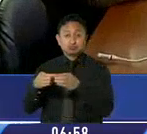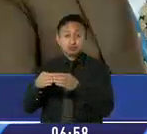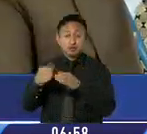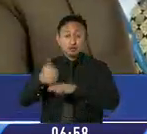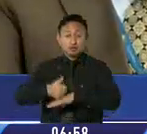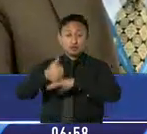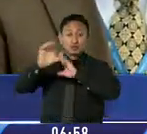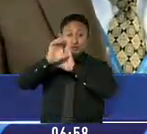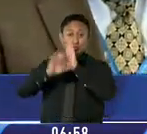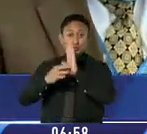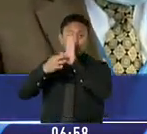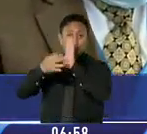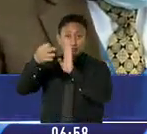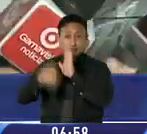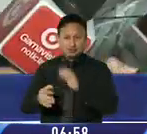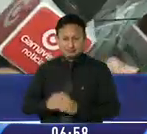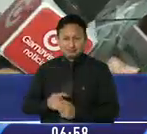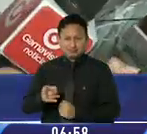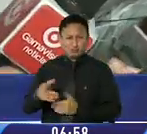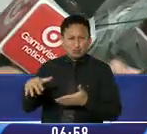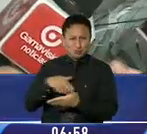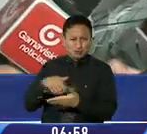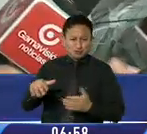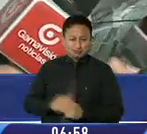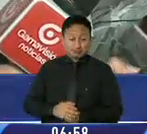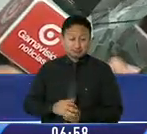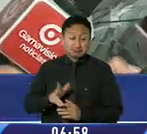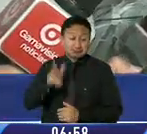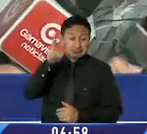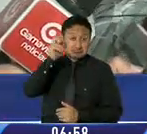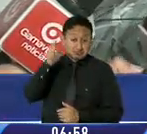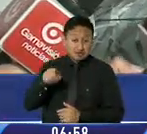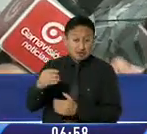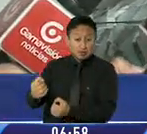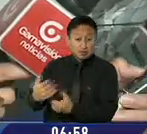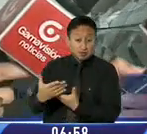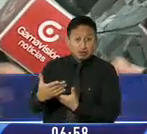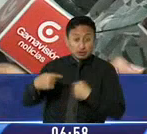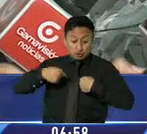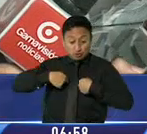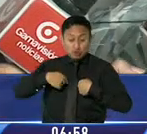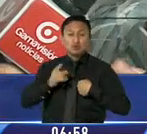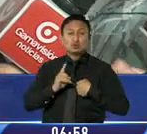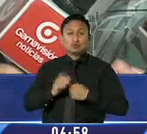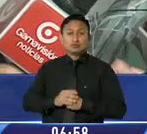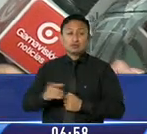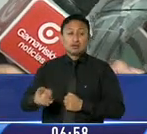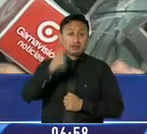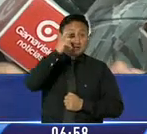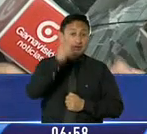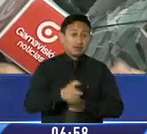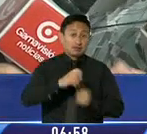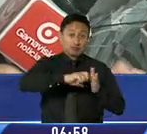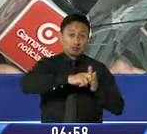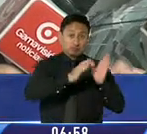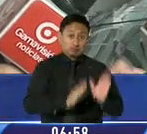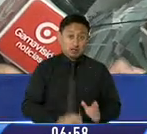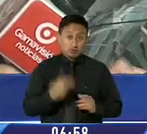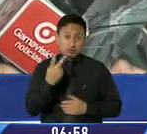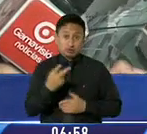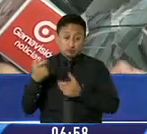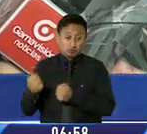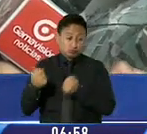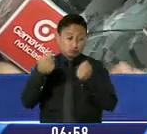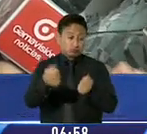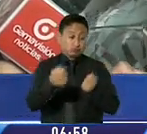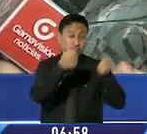Constitucionales genera dudas. Yo creo que un informe como tal debe ser remitido a las instituciones correspondientes, tanto a fiscalía, para que determine si existe